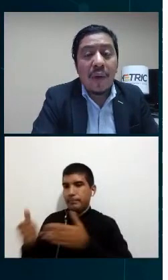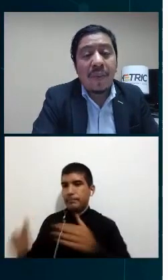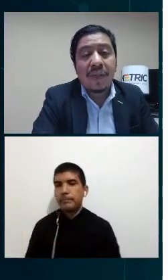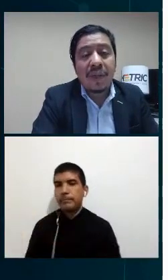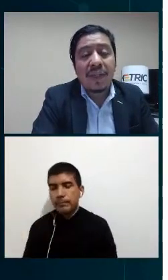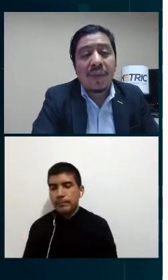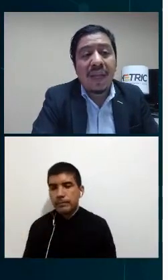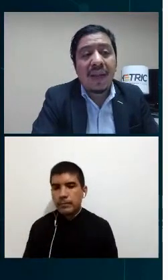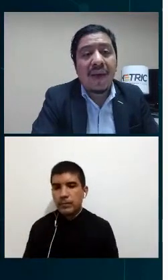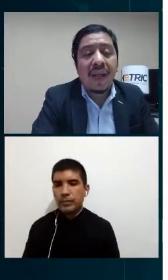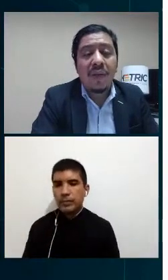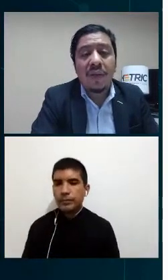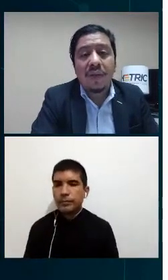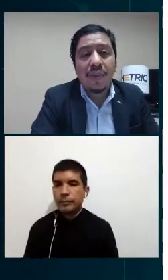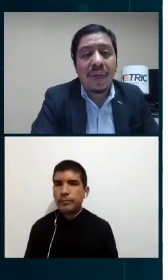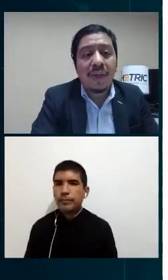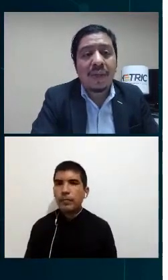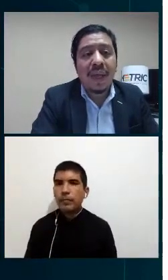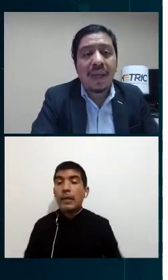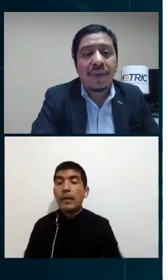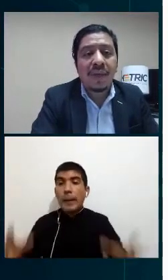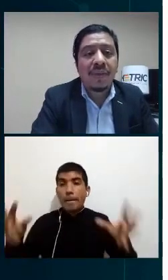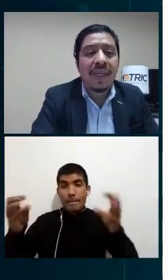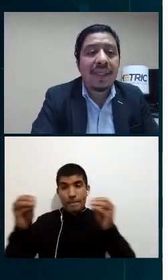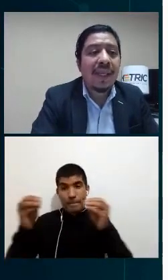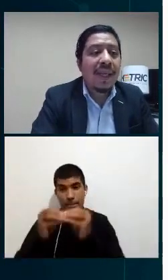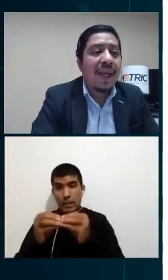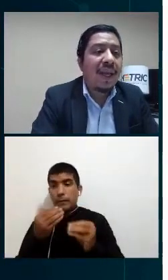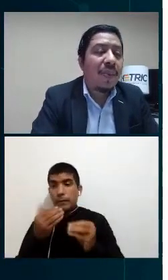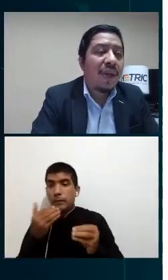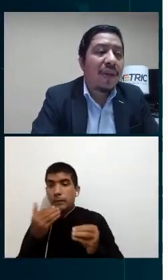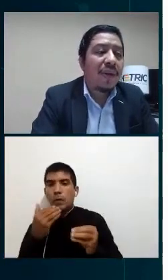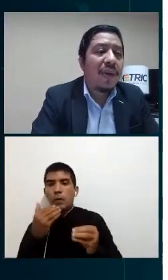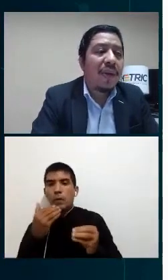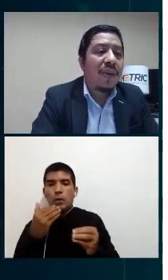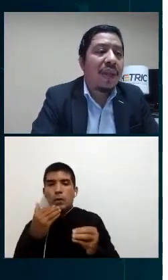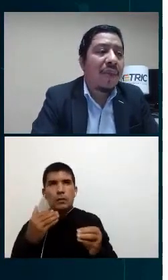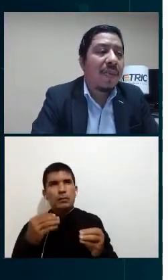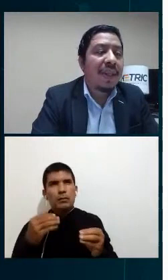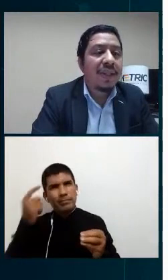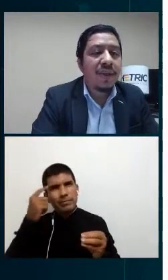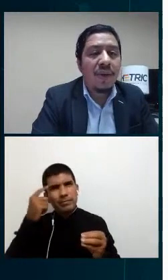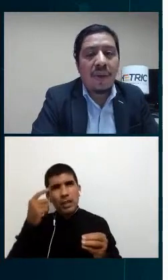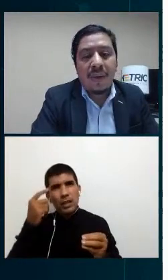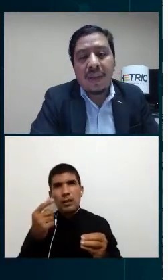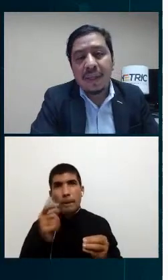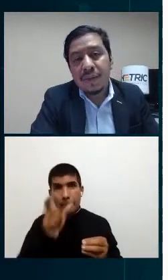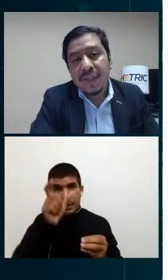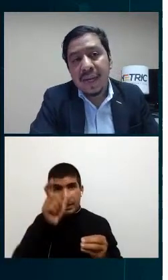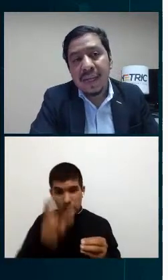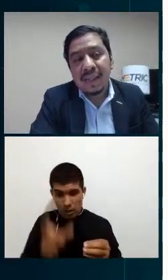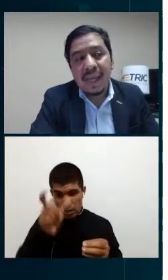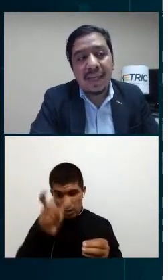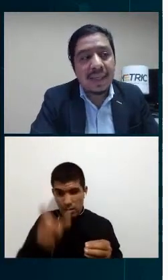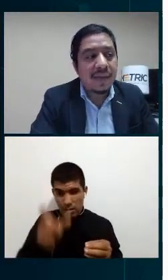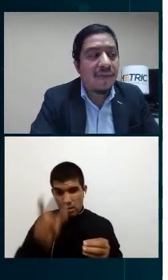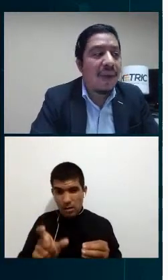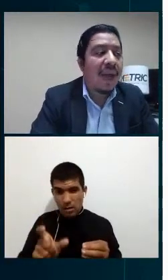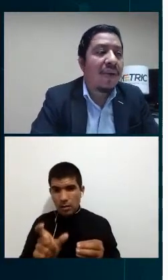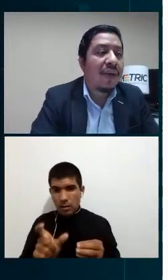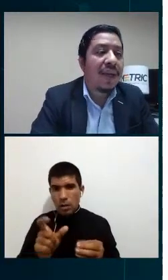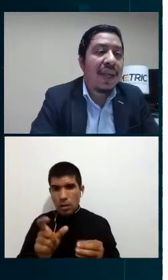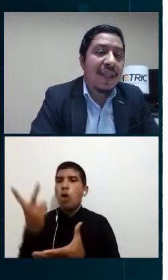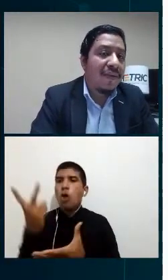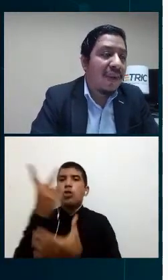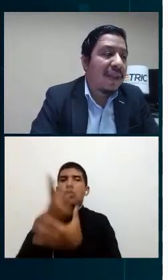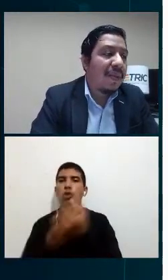personas que una persona estuviera trabajando en dos proyectos a su vez en el proyecto de implementación y sus tareas diarias eso